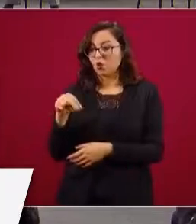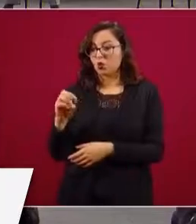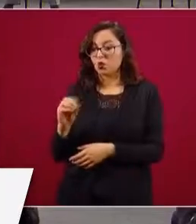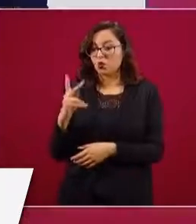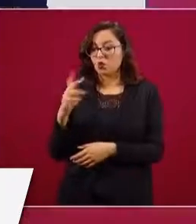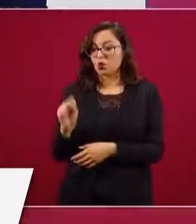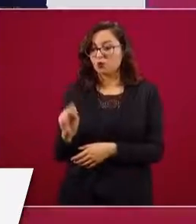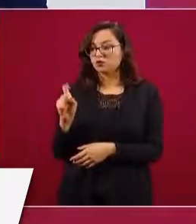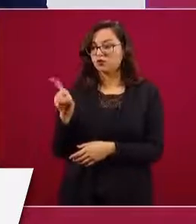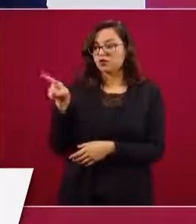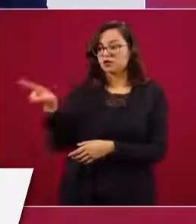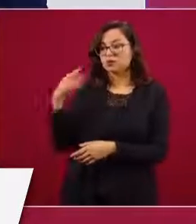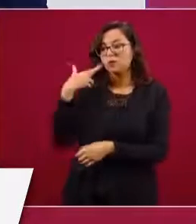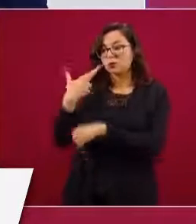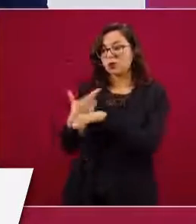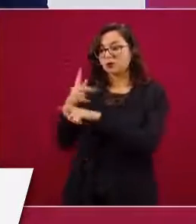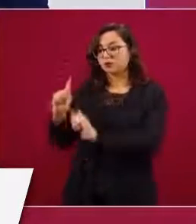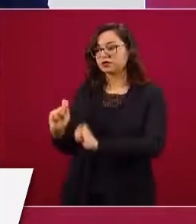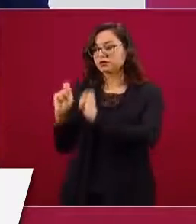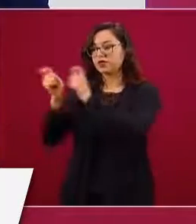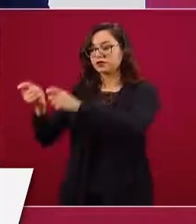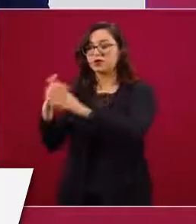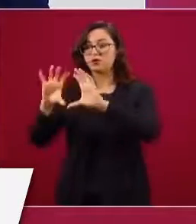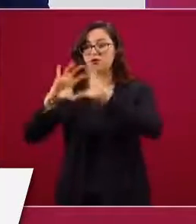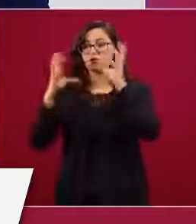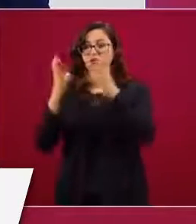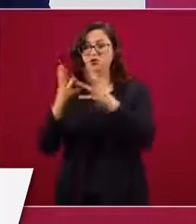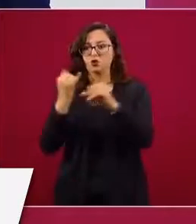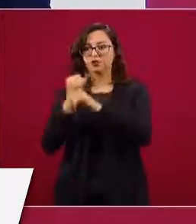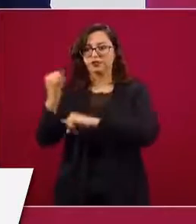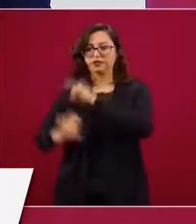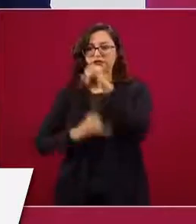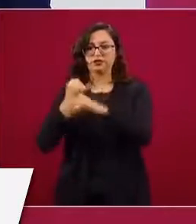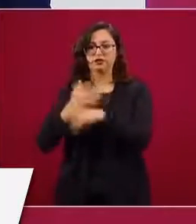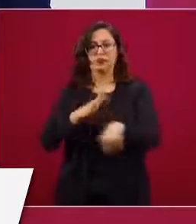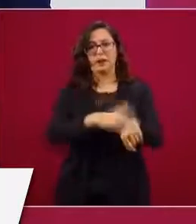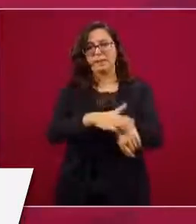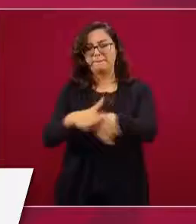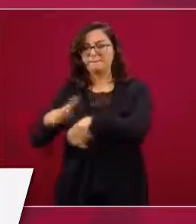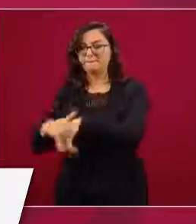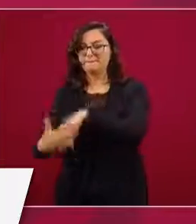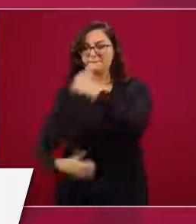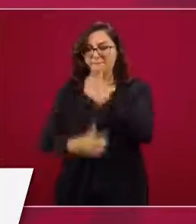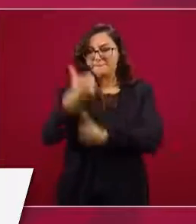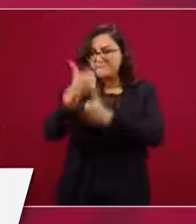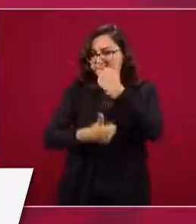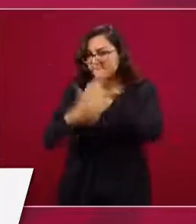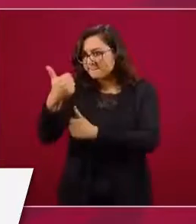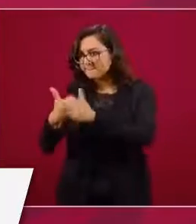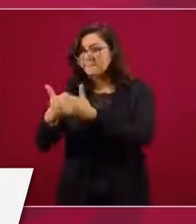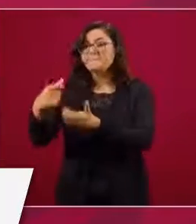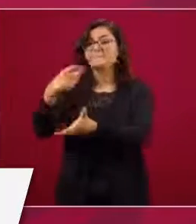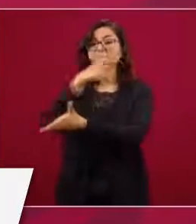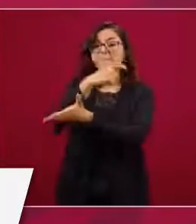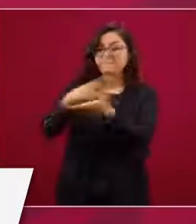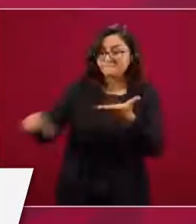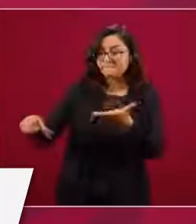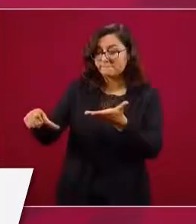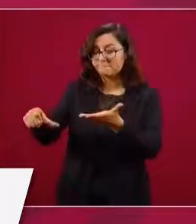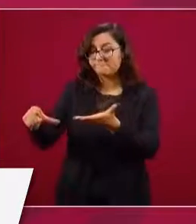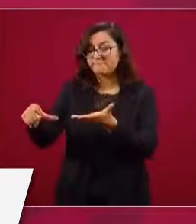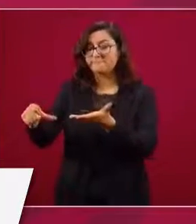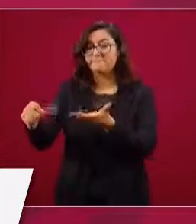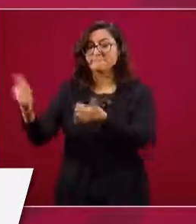hará la licitación internacional, las adquisiciones, la contratación y finalmente